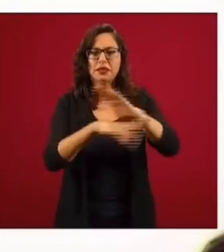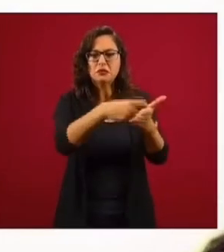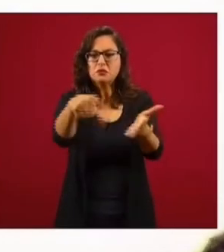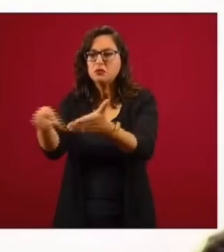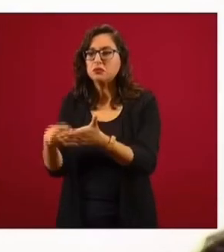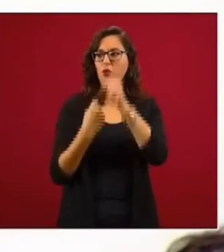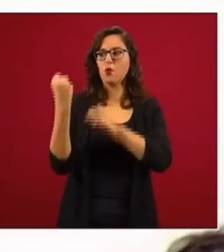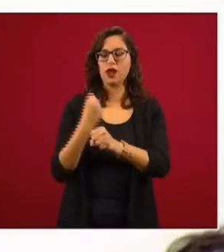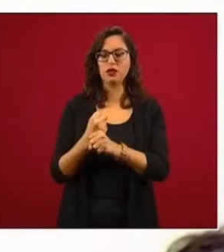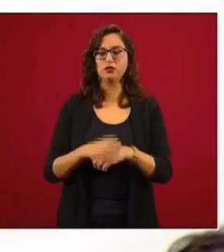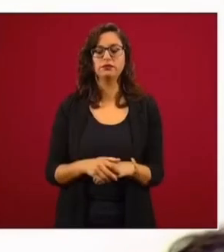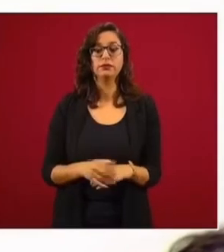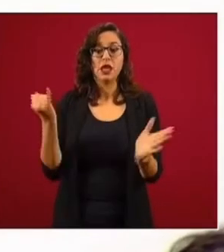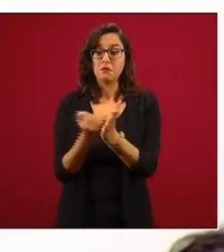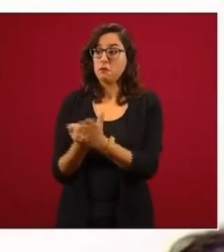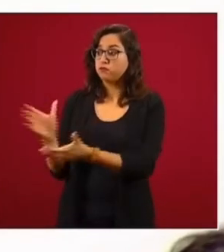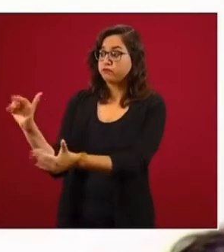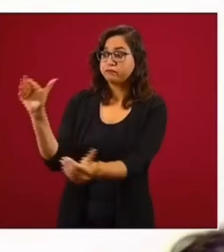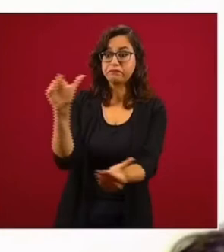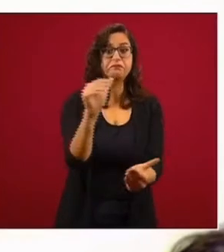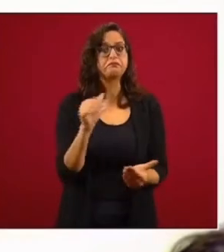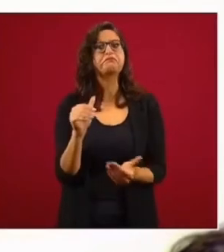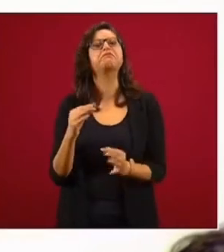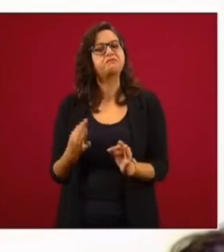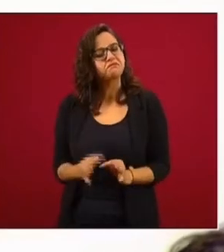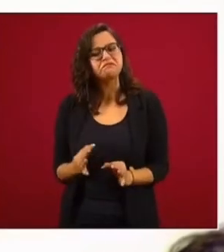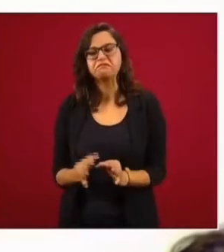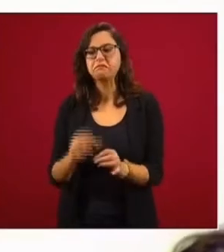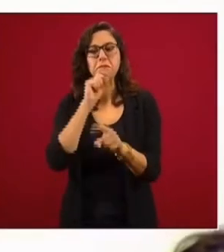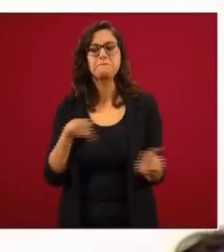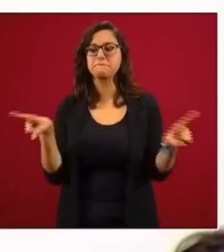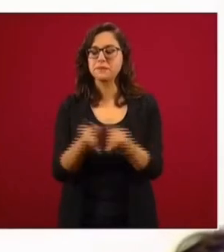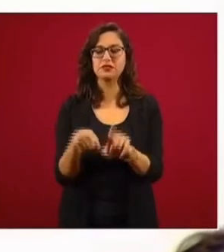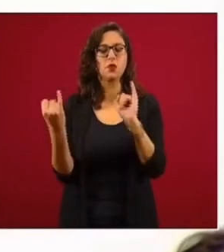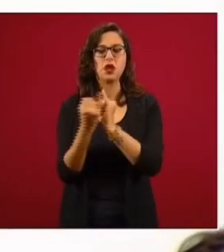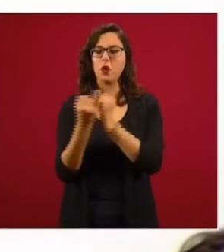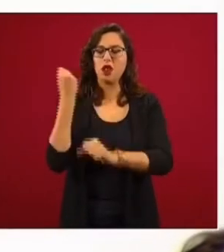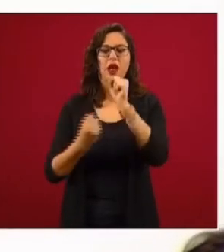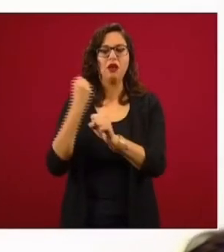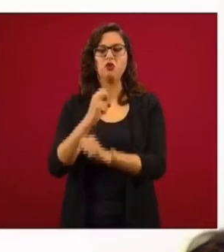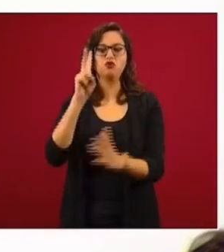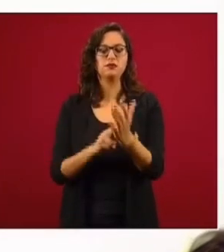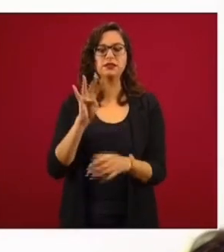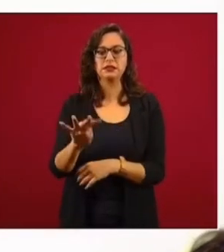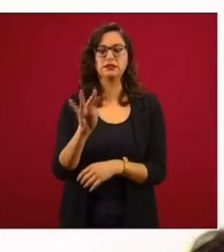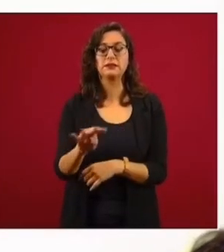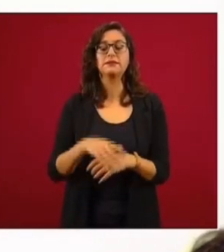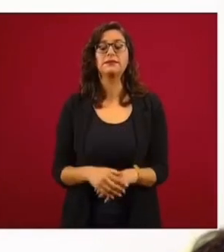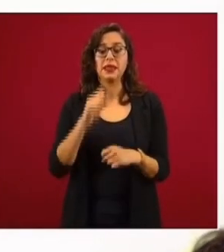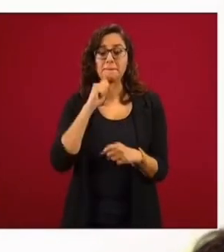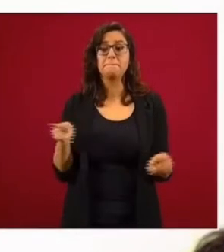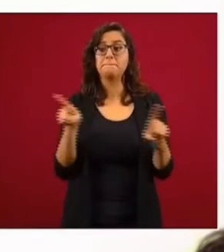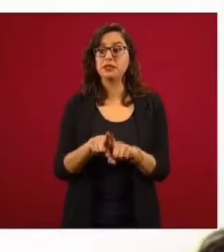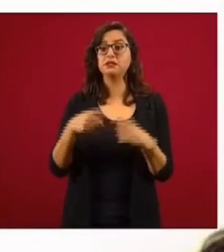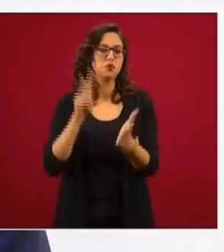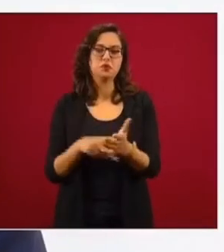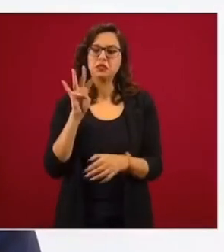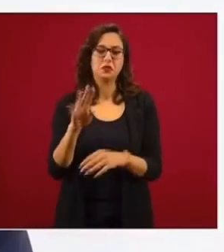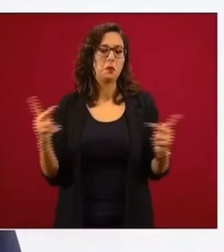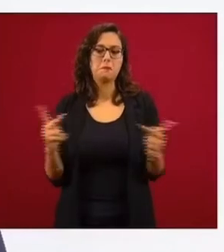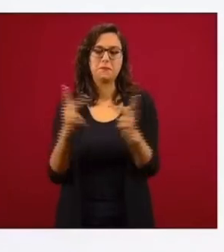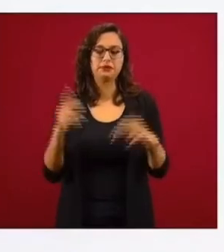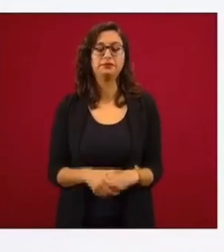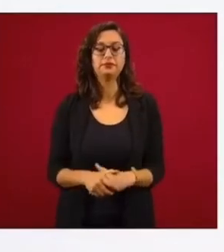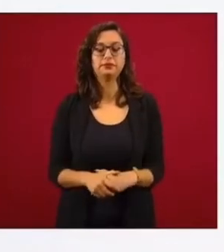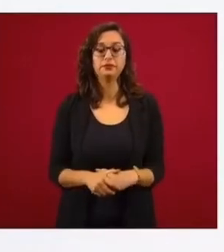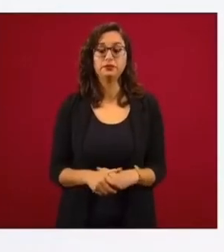aumentó. La recaudación de impuestos se mantuvo prácticamente igual que en 2019. Lo mismo sucedió con la inversión extranjera directa. La caída